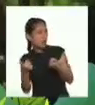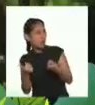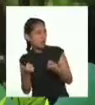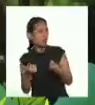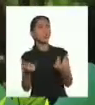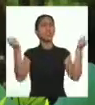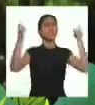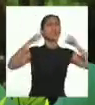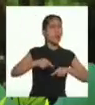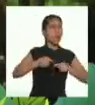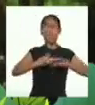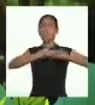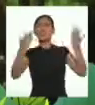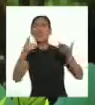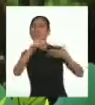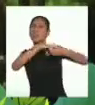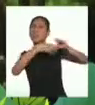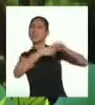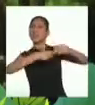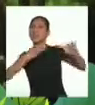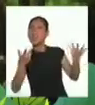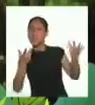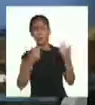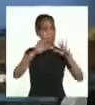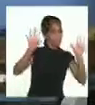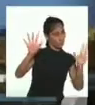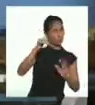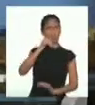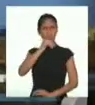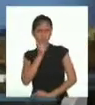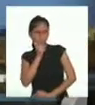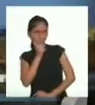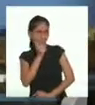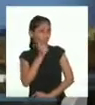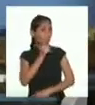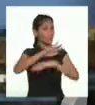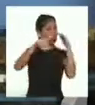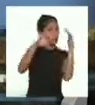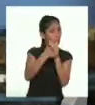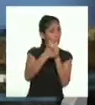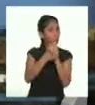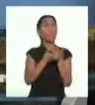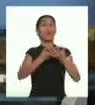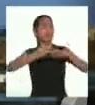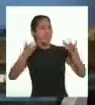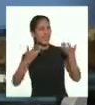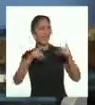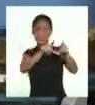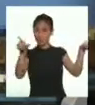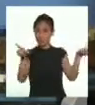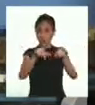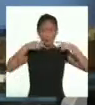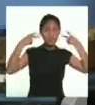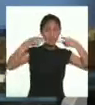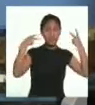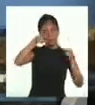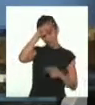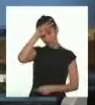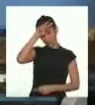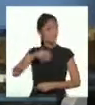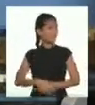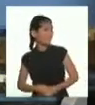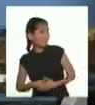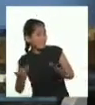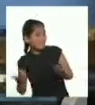¿Cuándo y dónde creen que sucedieron los hechos de la leyenda? Bueno, todo sucedió en la Amazonía